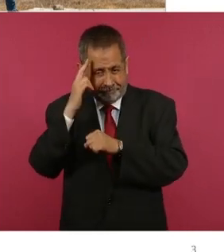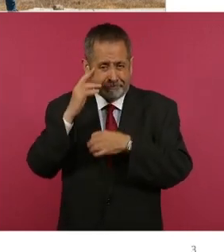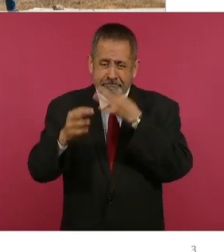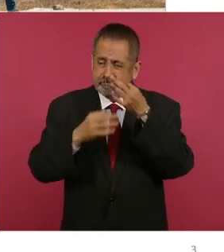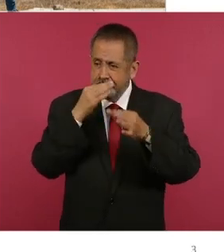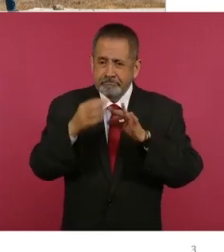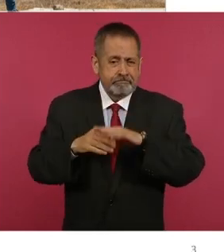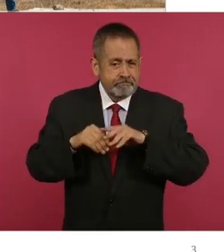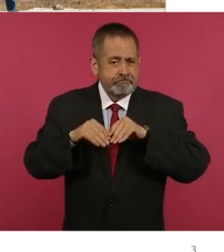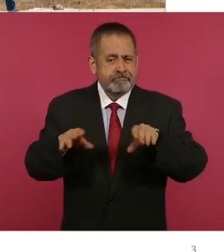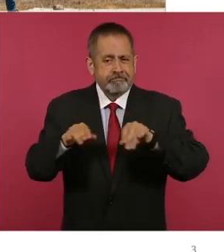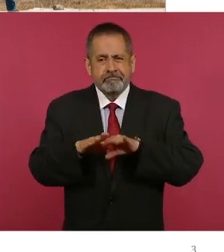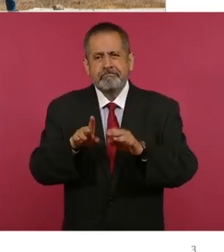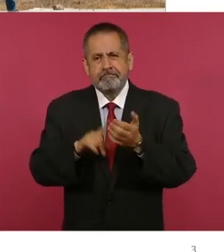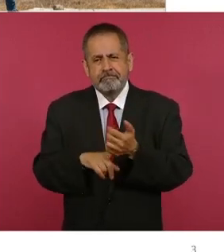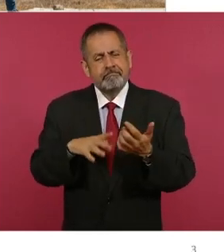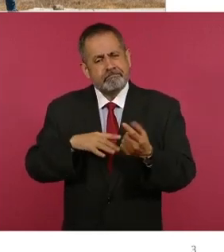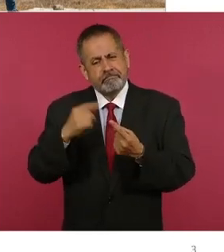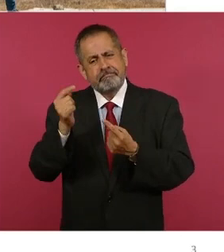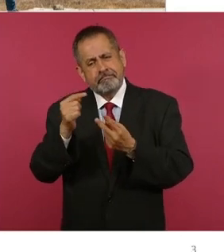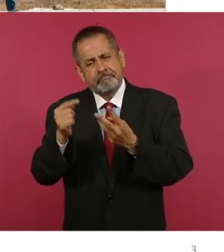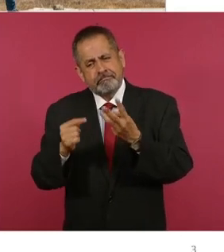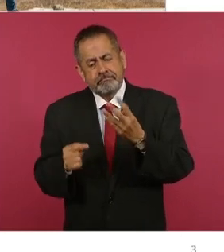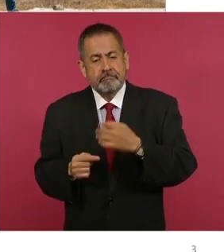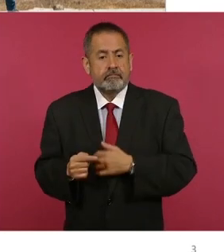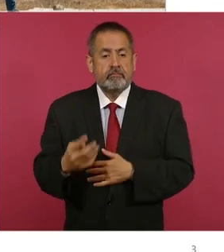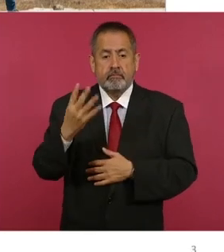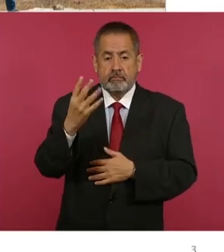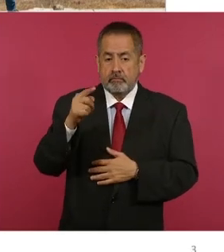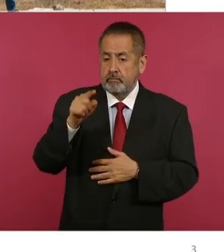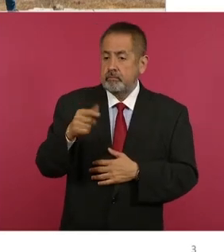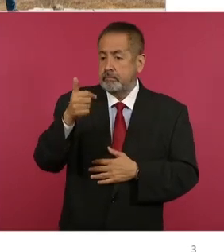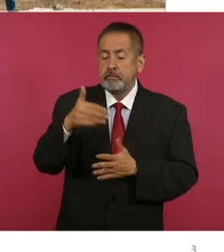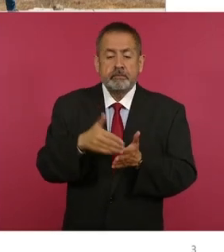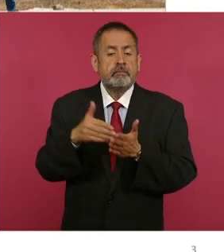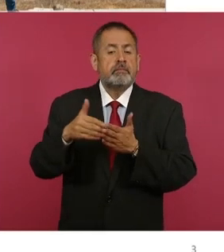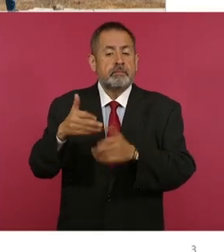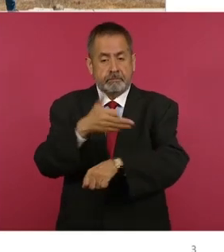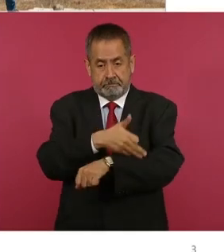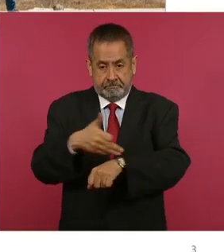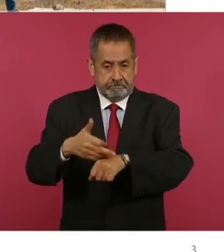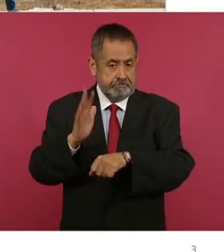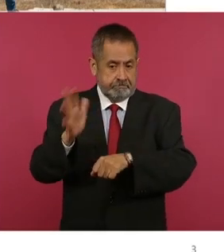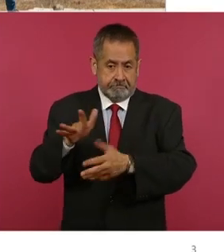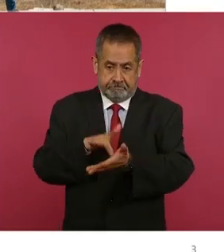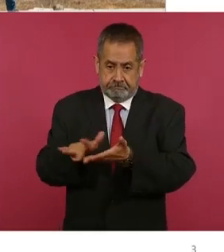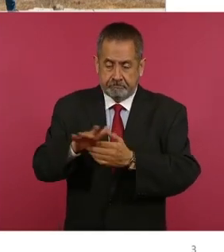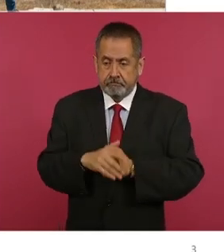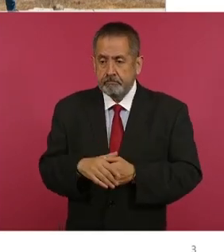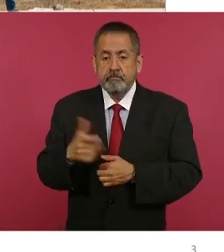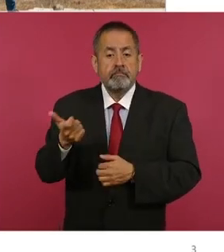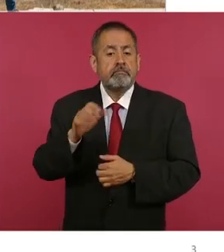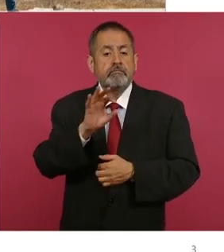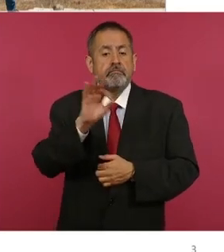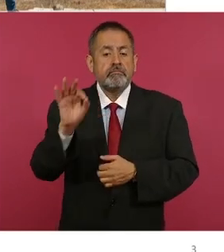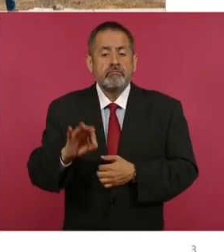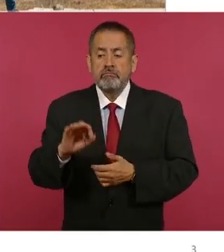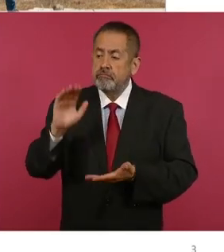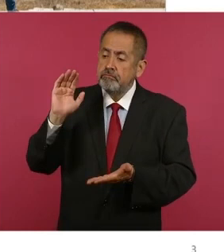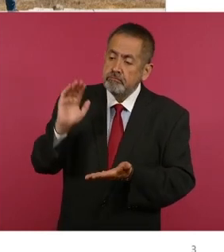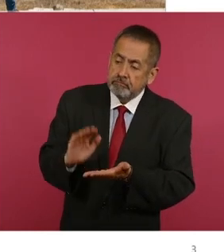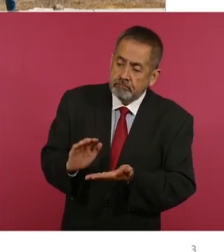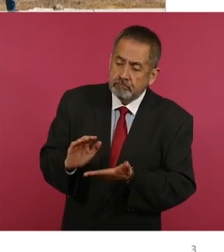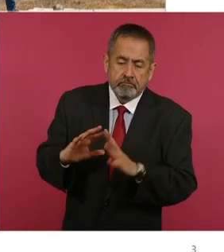sanitaria. En fin, se han apoyado 4.6 millones de familias y se han hecho descuentos con donaciones sobre estructuras que